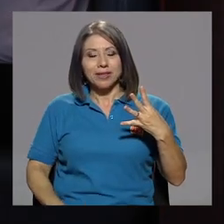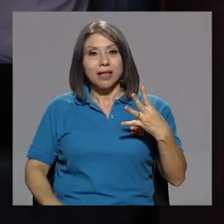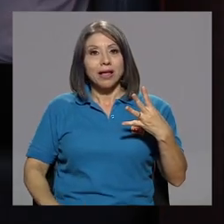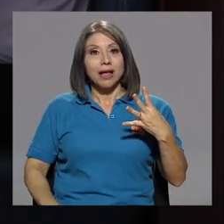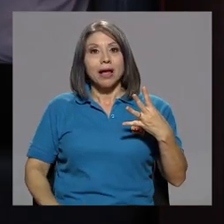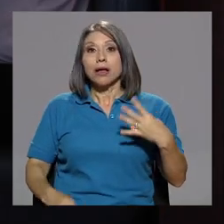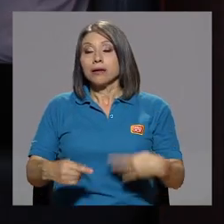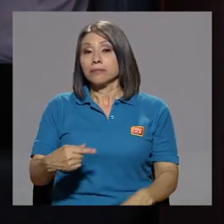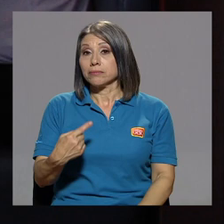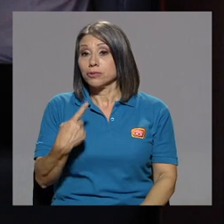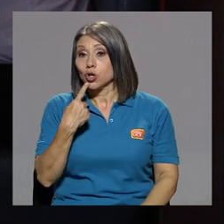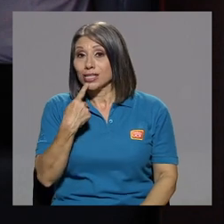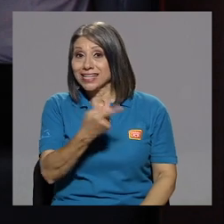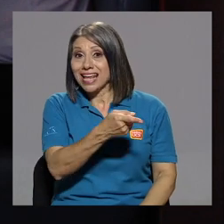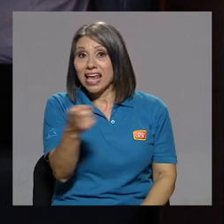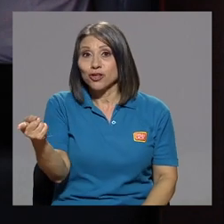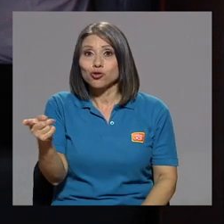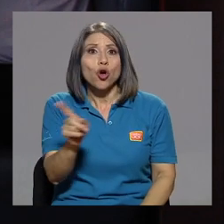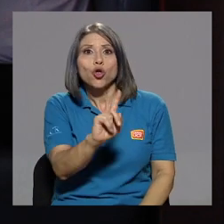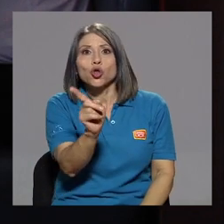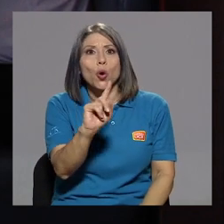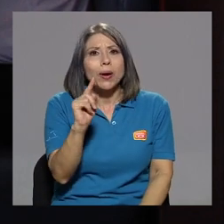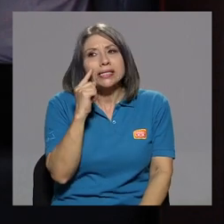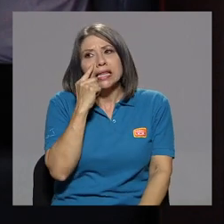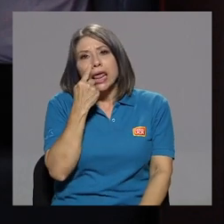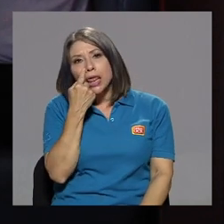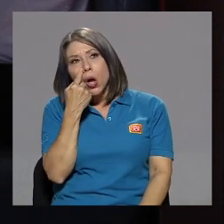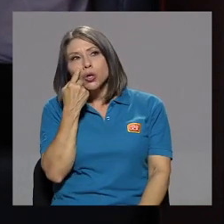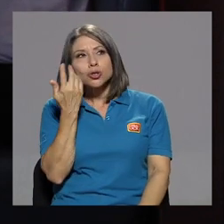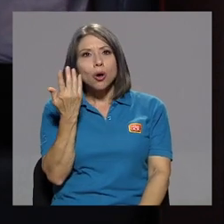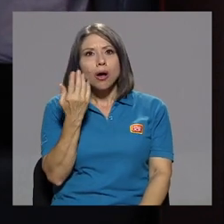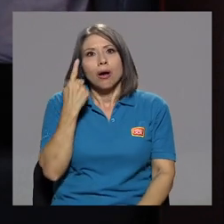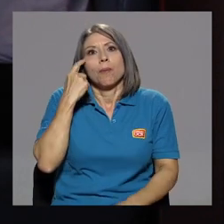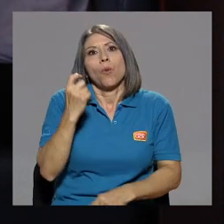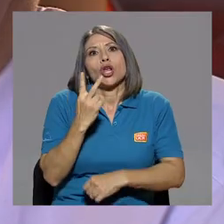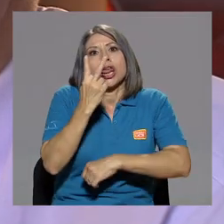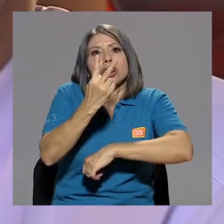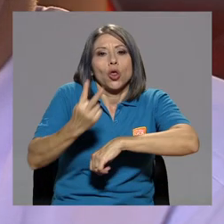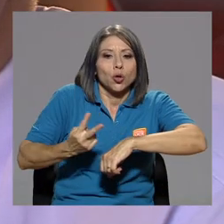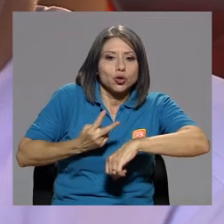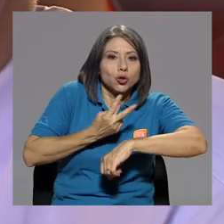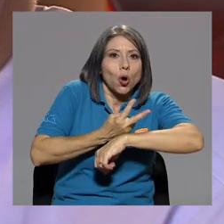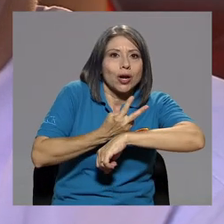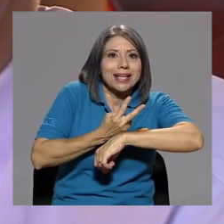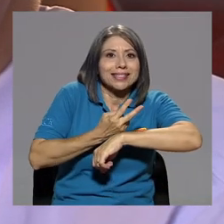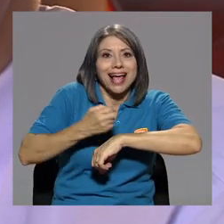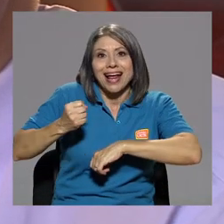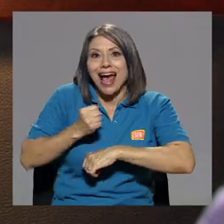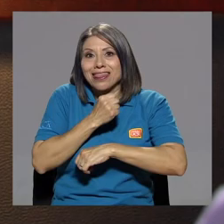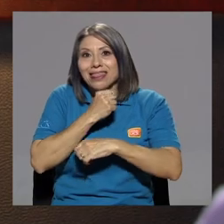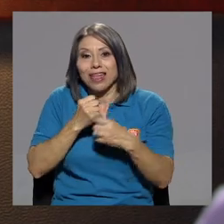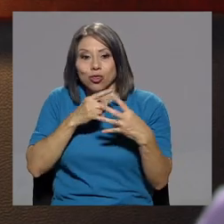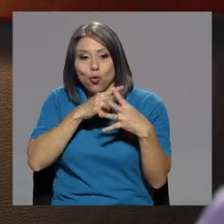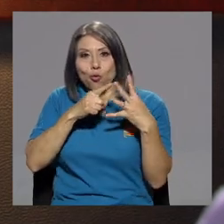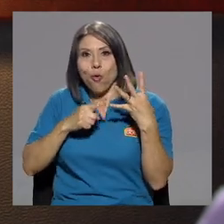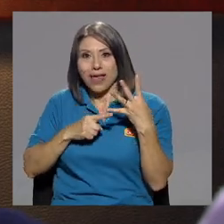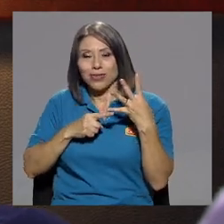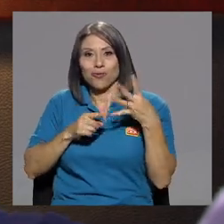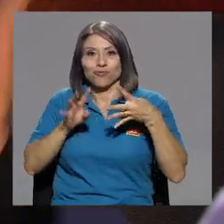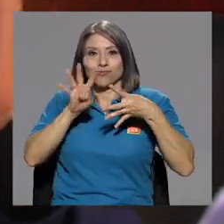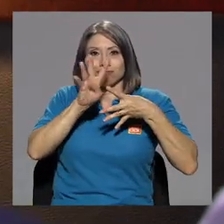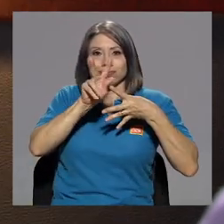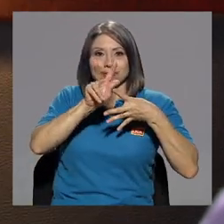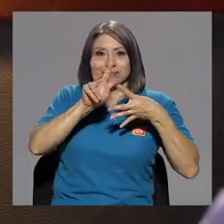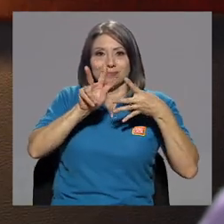Porque entonces yo les dije, no va a ser tedioso, porque dos horas cantando cuatro, cantamos tres canciones cada uno.